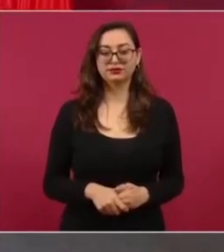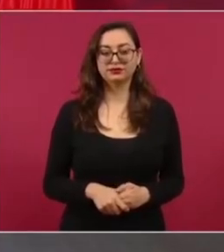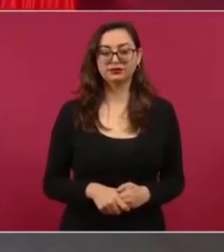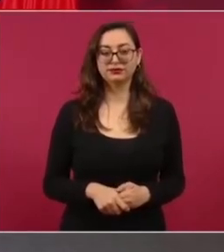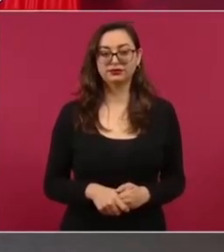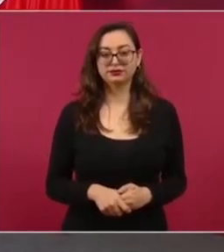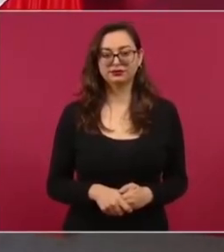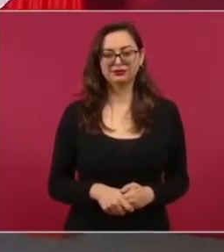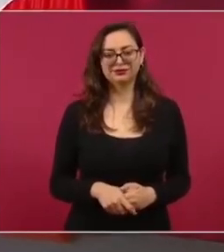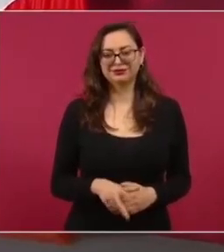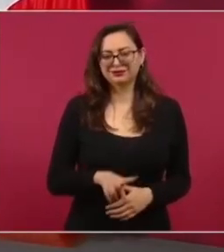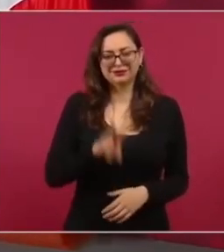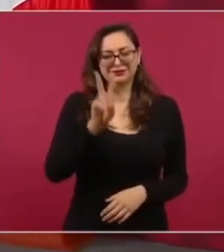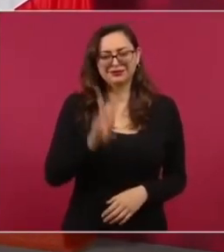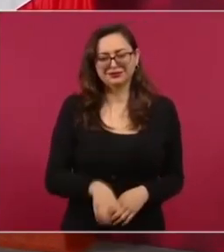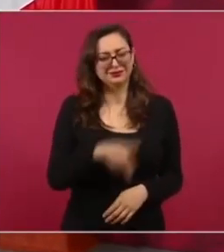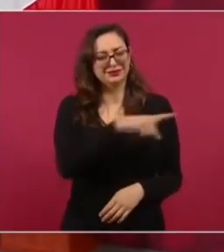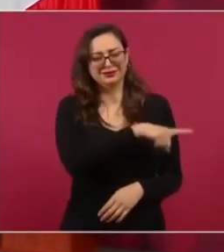incongruencia